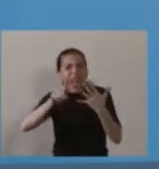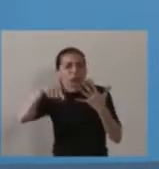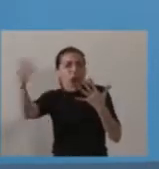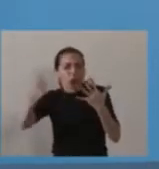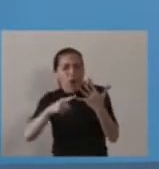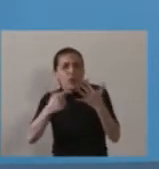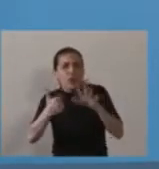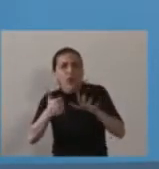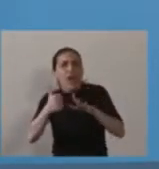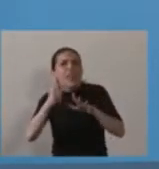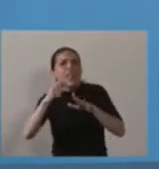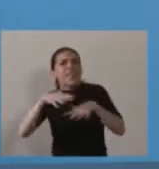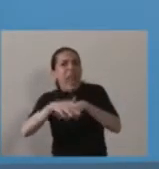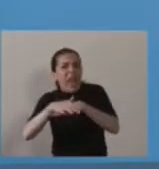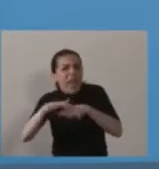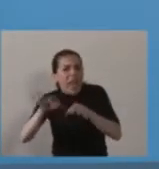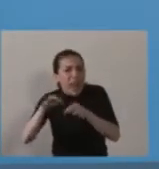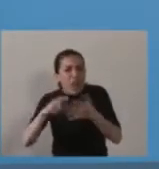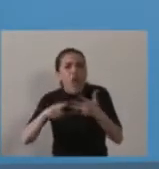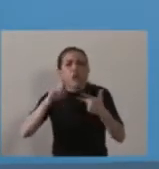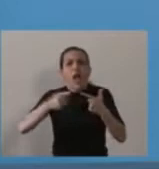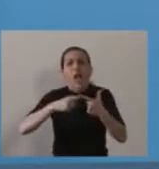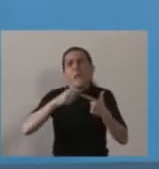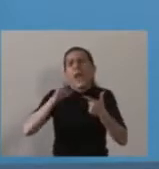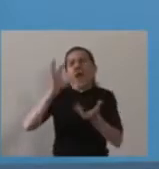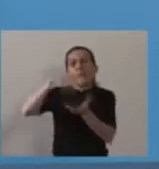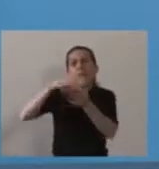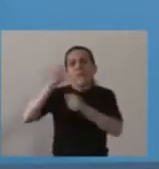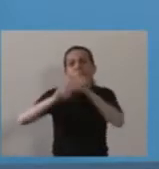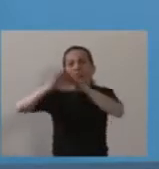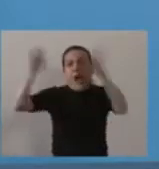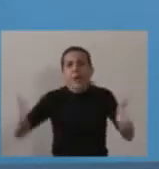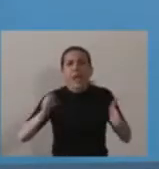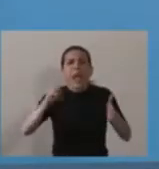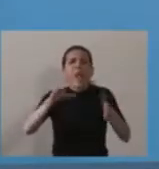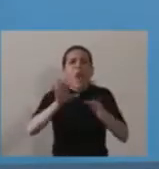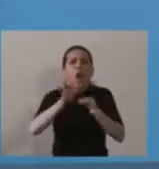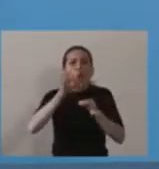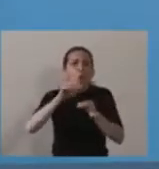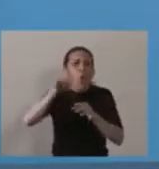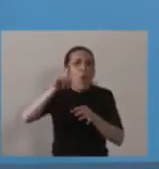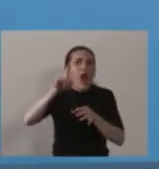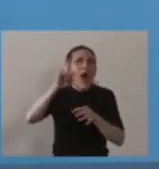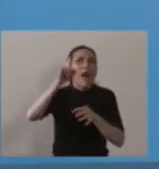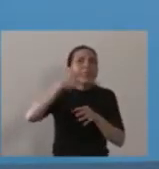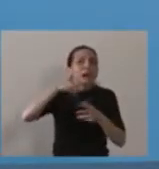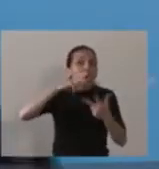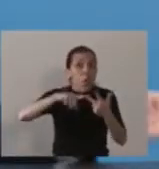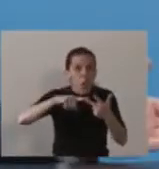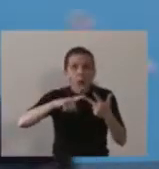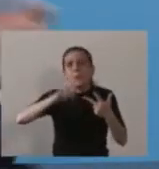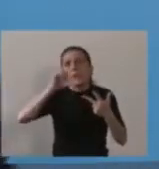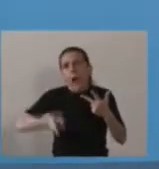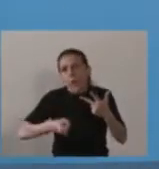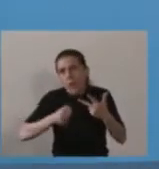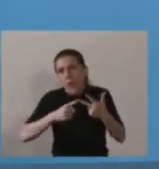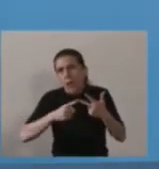hilandería y tejeduría, una planta de jugo concentrado de uva en San Juan, una